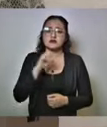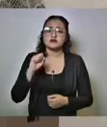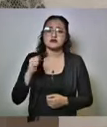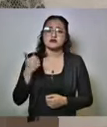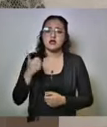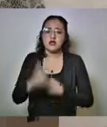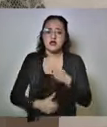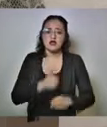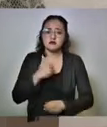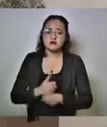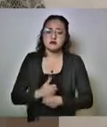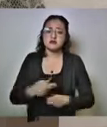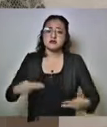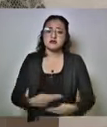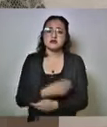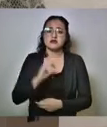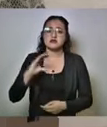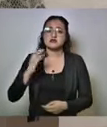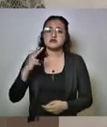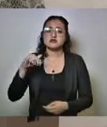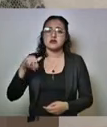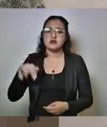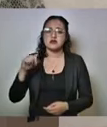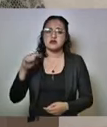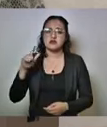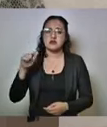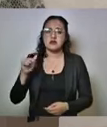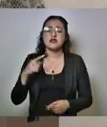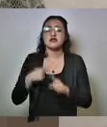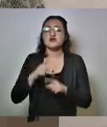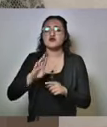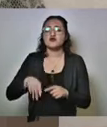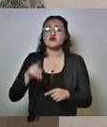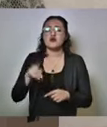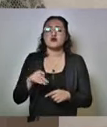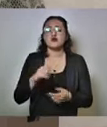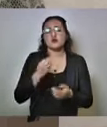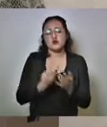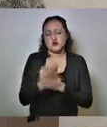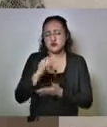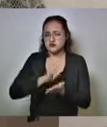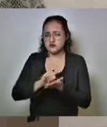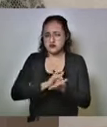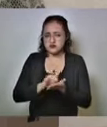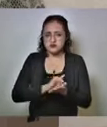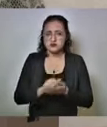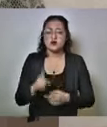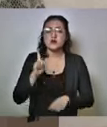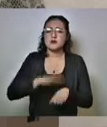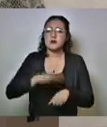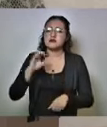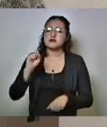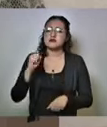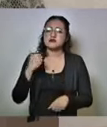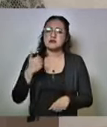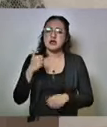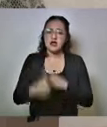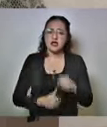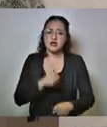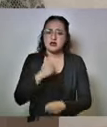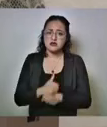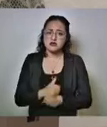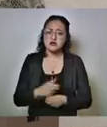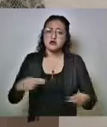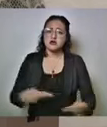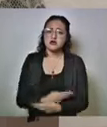66 años, oriundo de Chinantla, quien falleció en Brooklyn, Nueva York, uno más de 66 años,